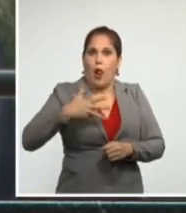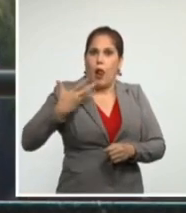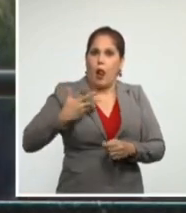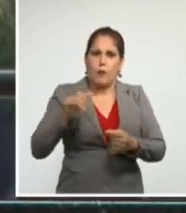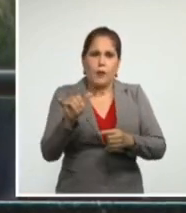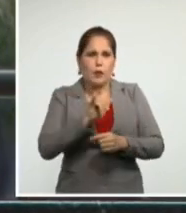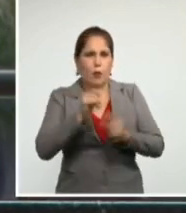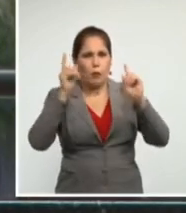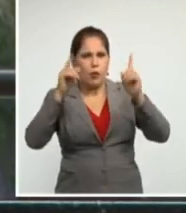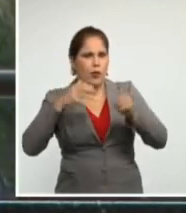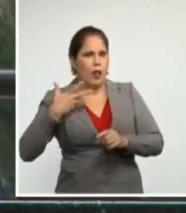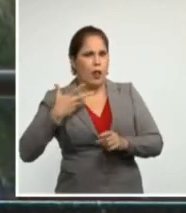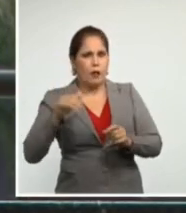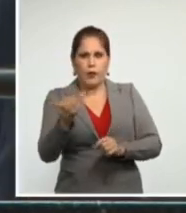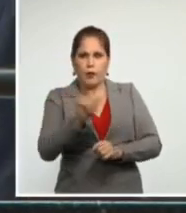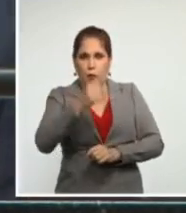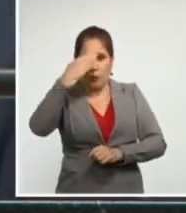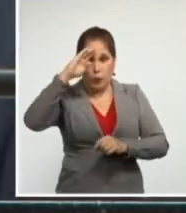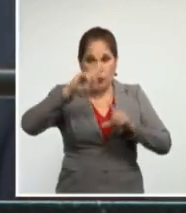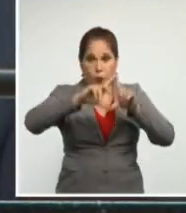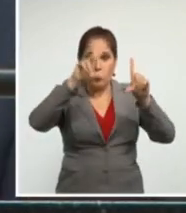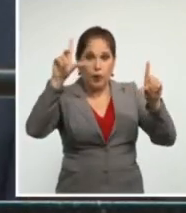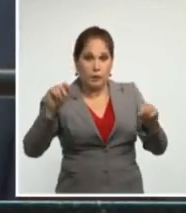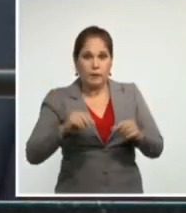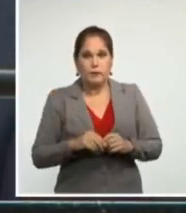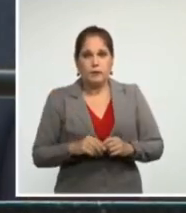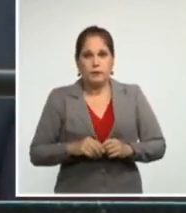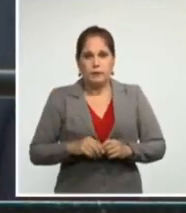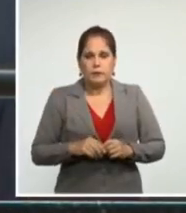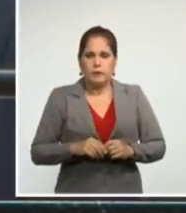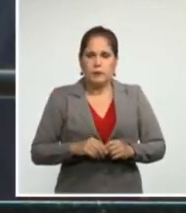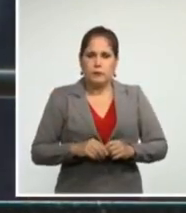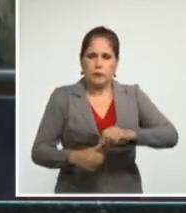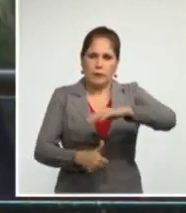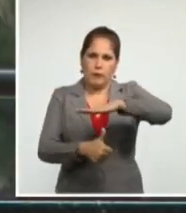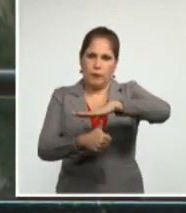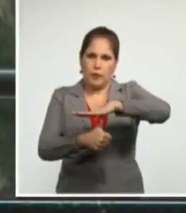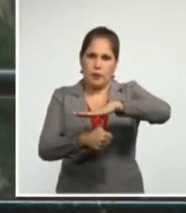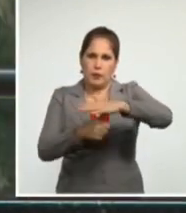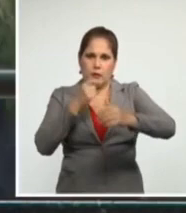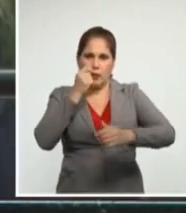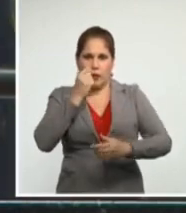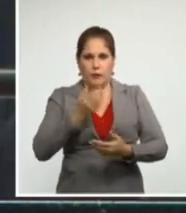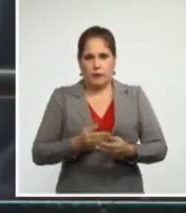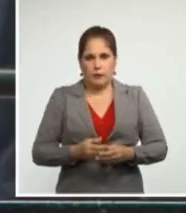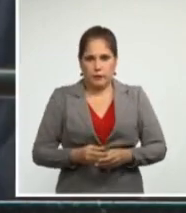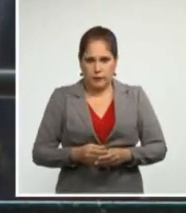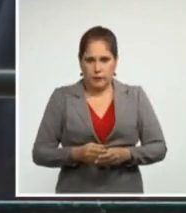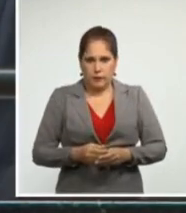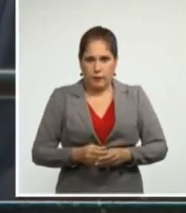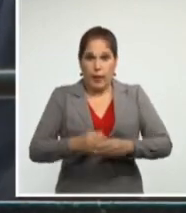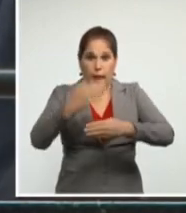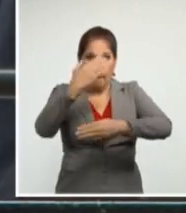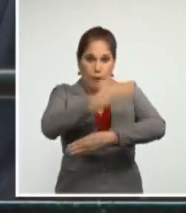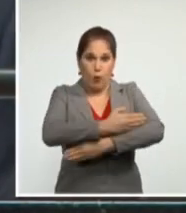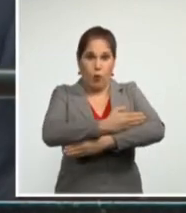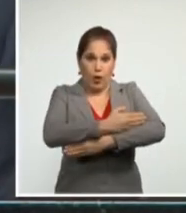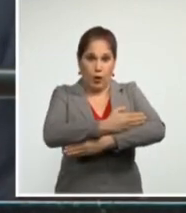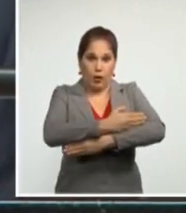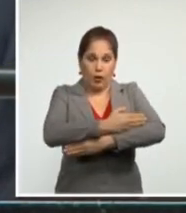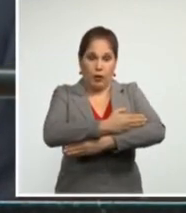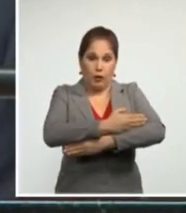políticos? Señor presidente, el bloqueo es un acto